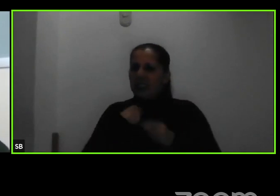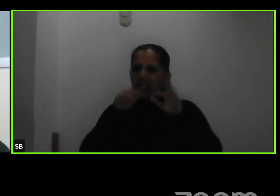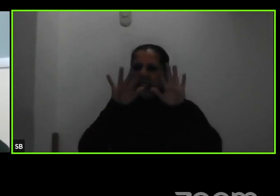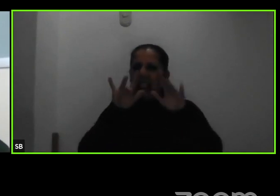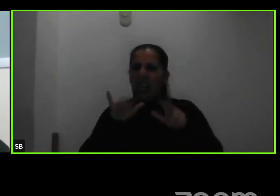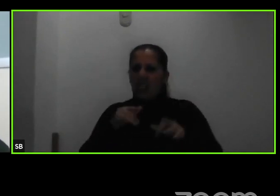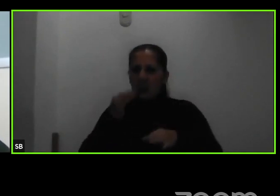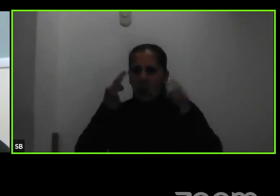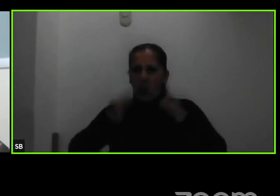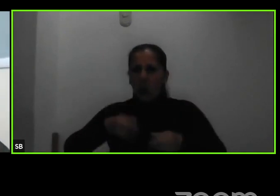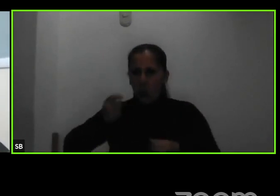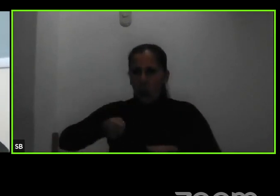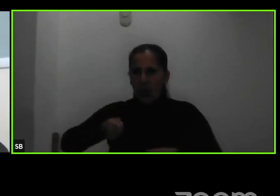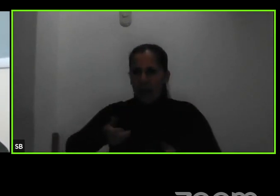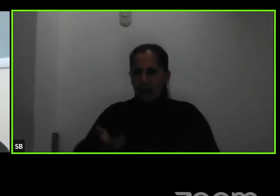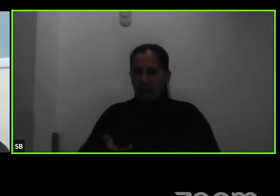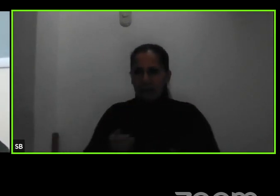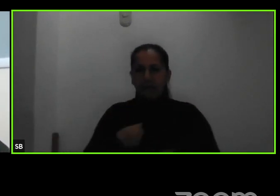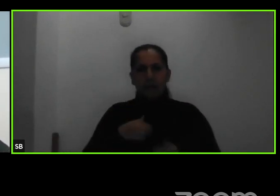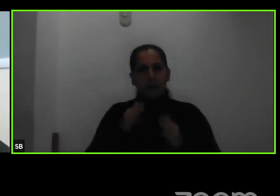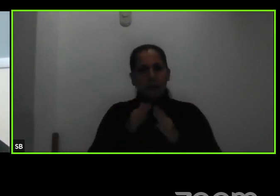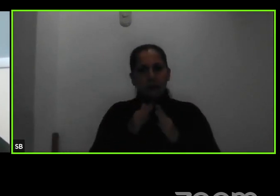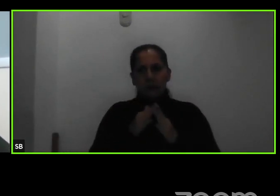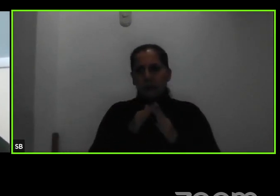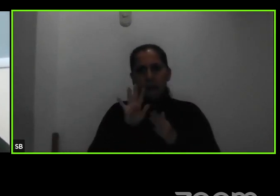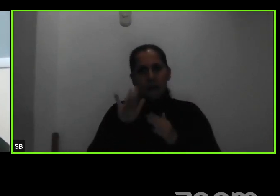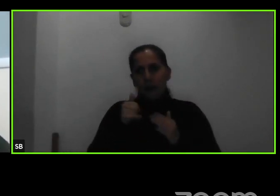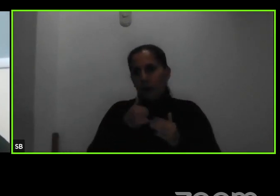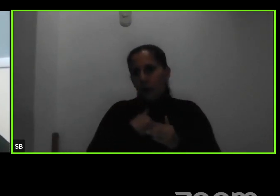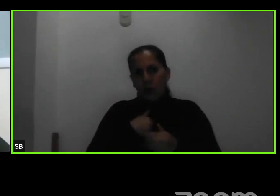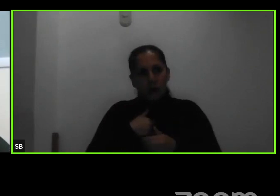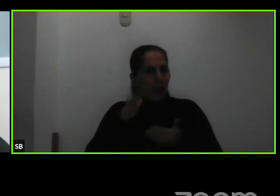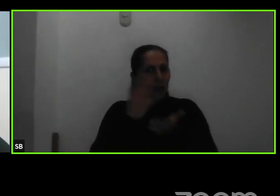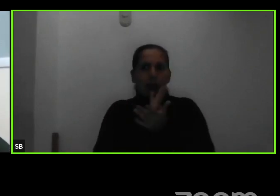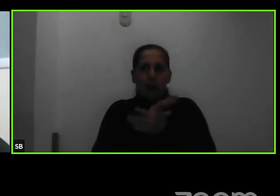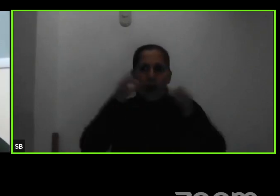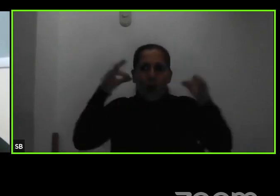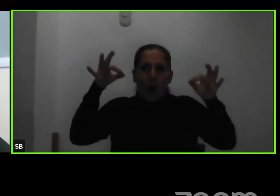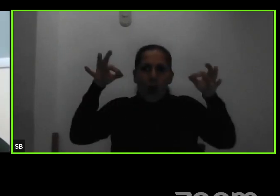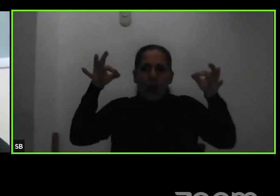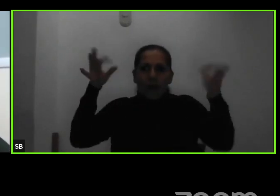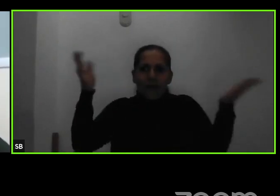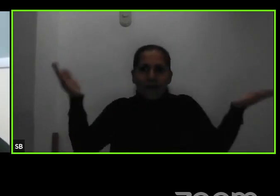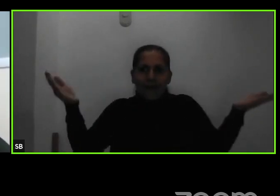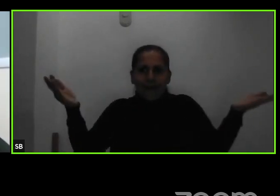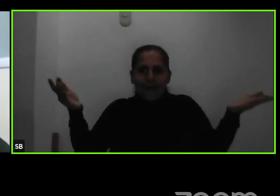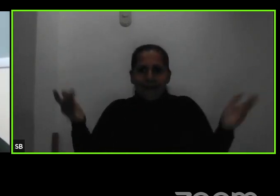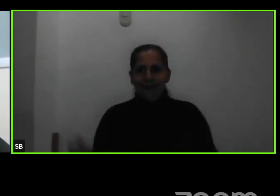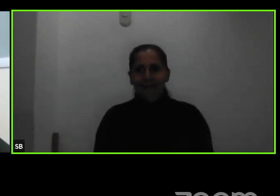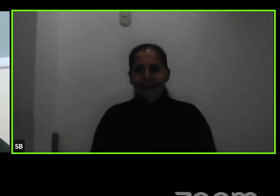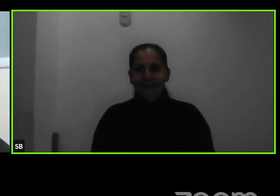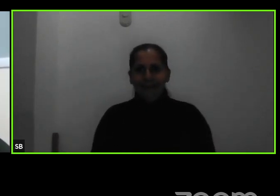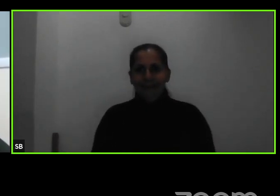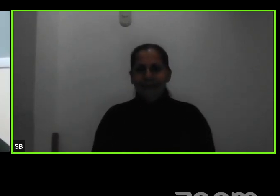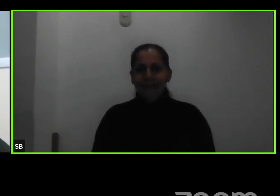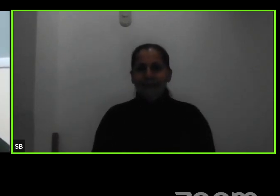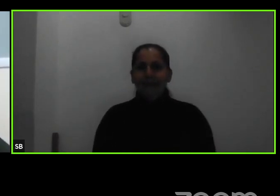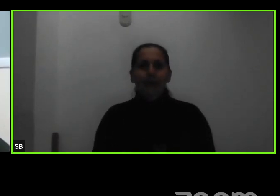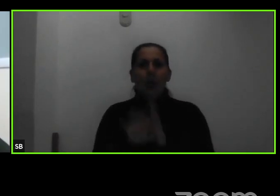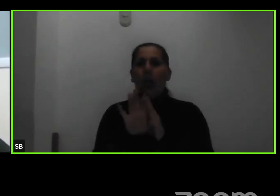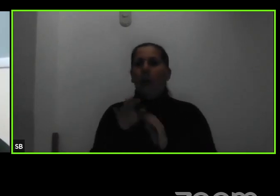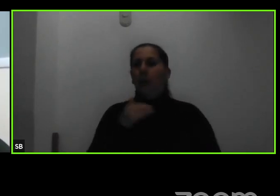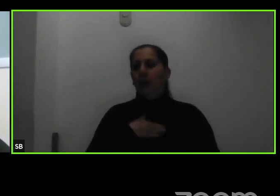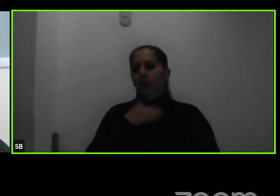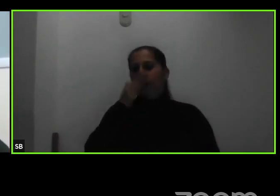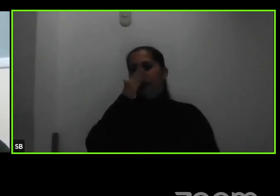entonces en la casa yo creo que todos tenemos una hoja y por ejemplo mi mamá cuida